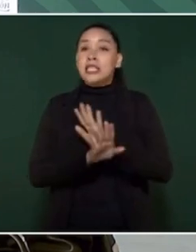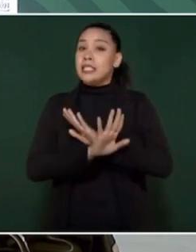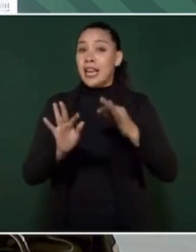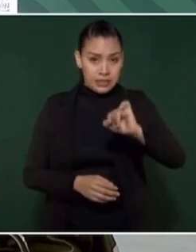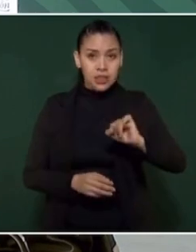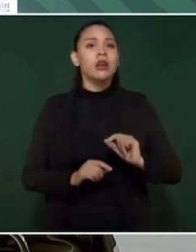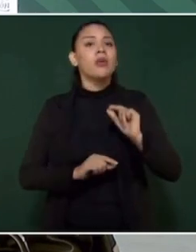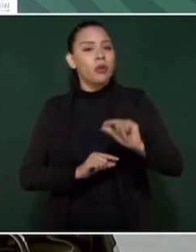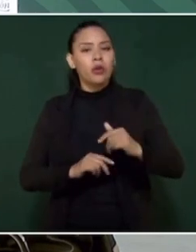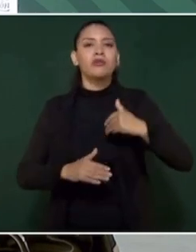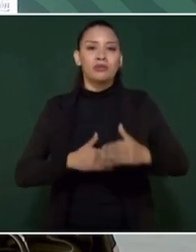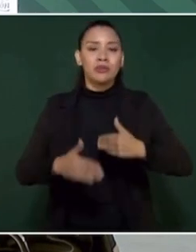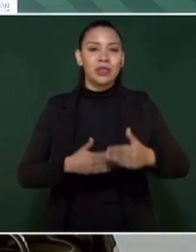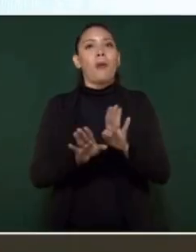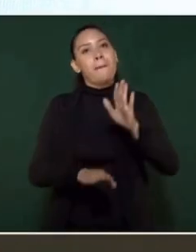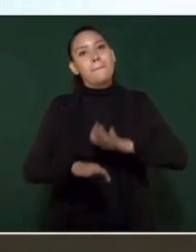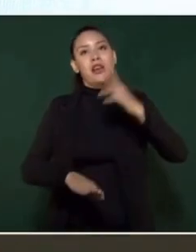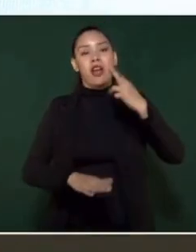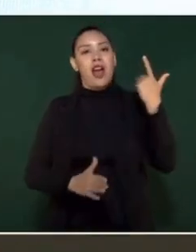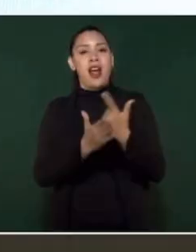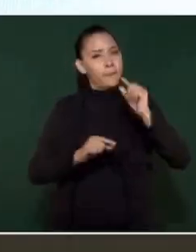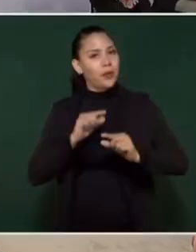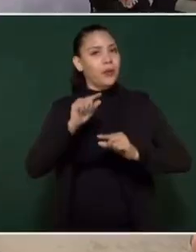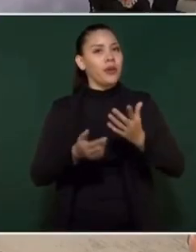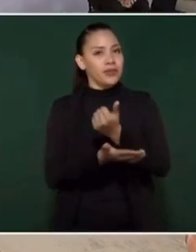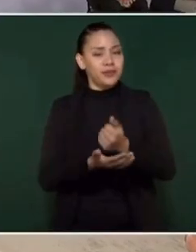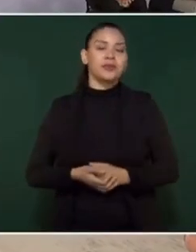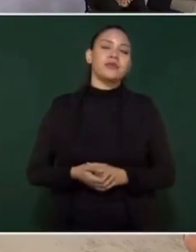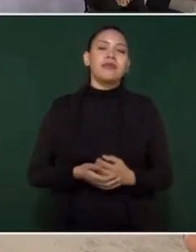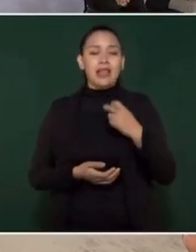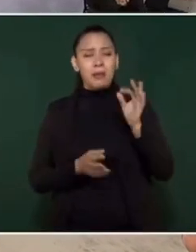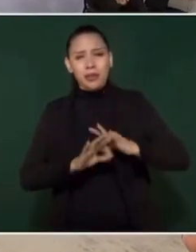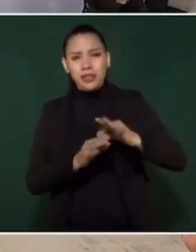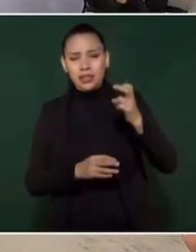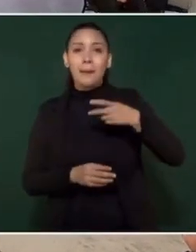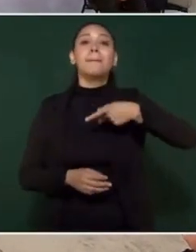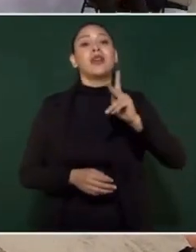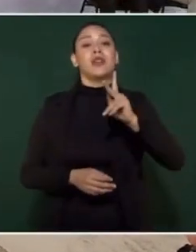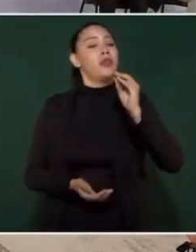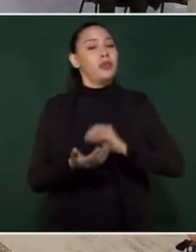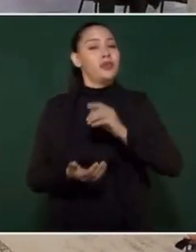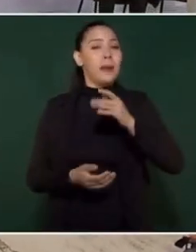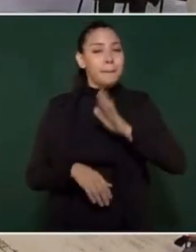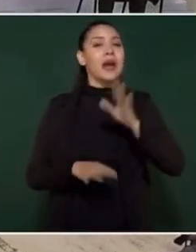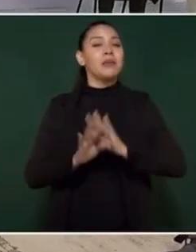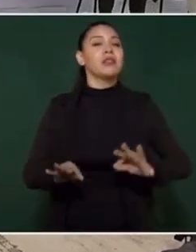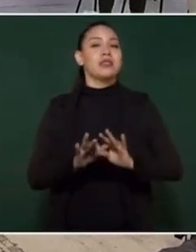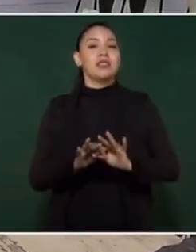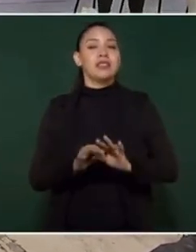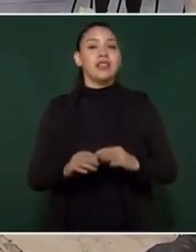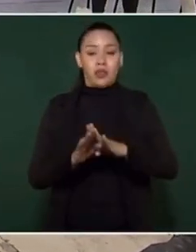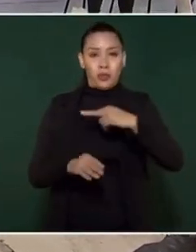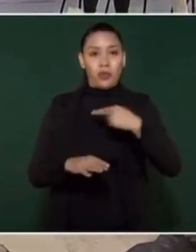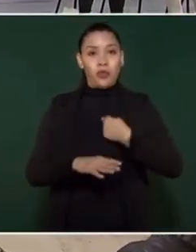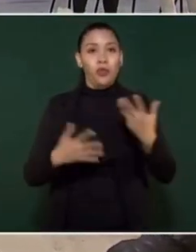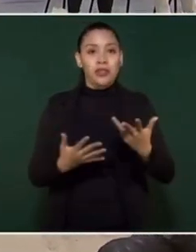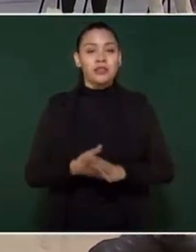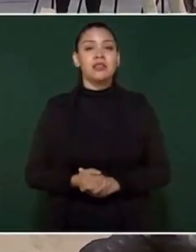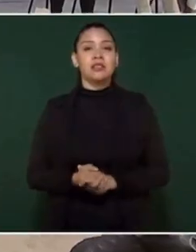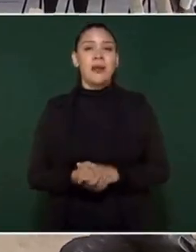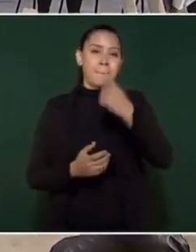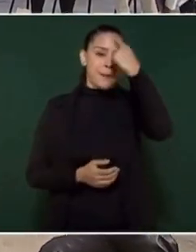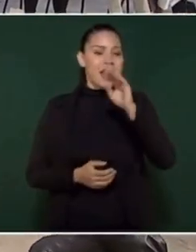problema de la inseguridad, que no se ha agravado la situación. Esto es importante, pero todavía más importante que esto es lo que hemos hecho en materia